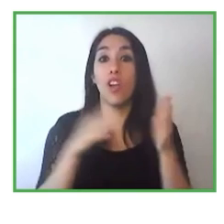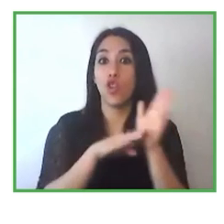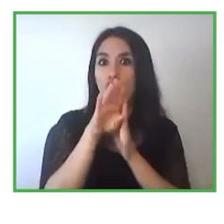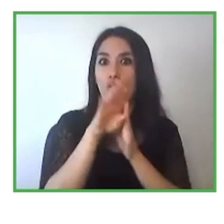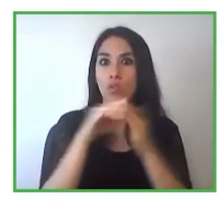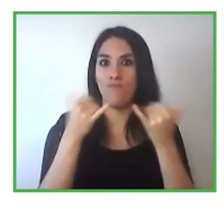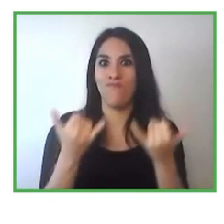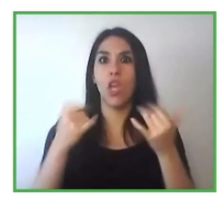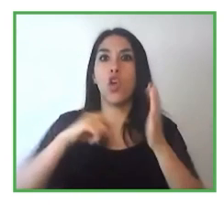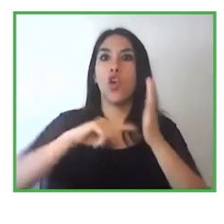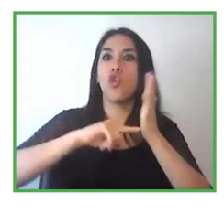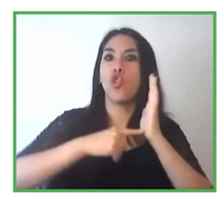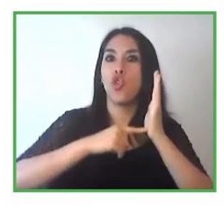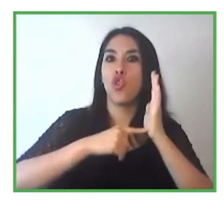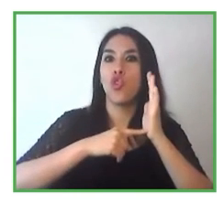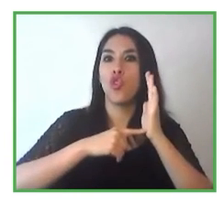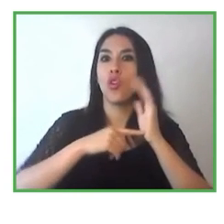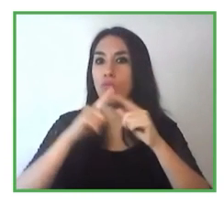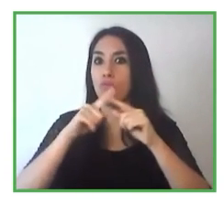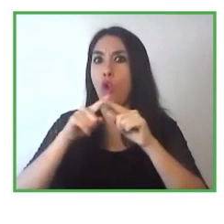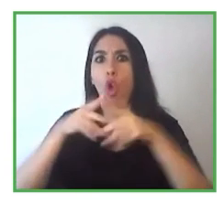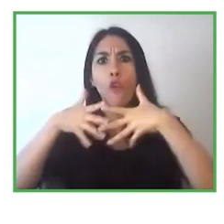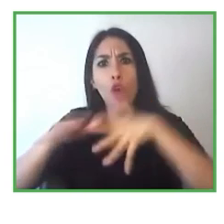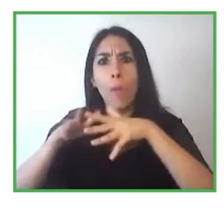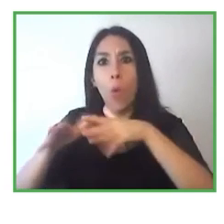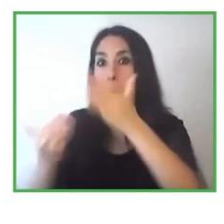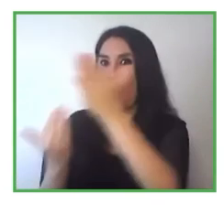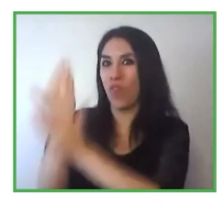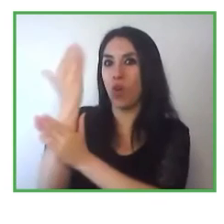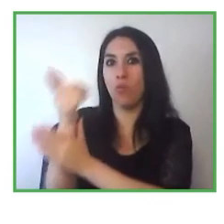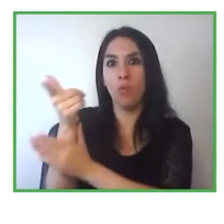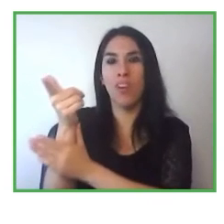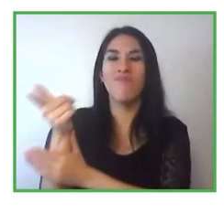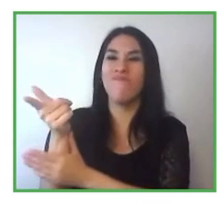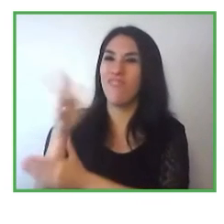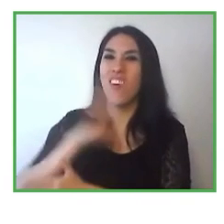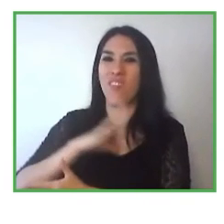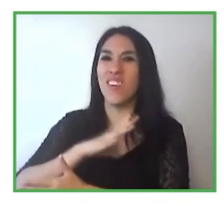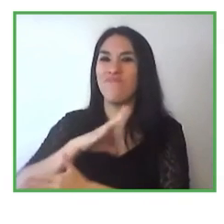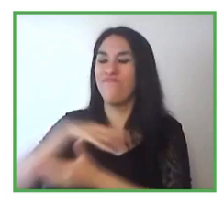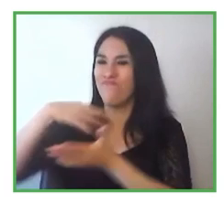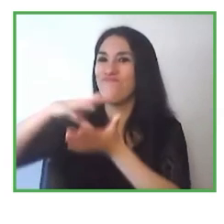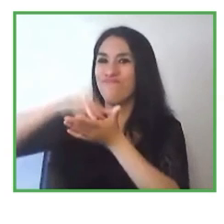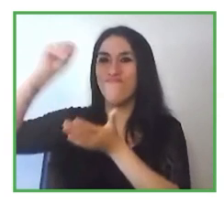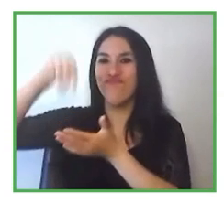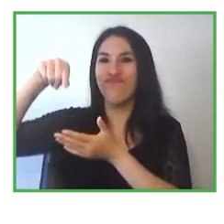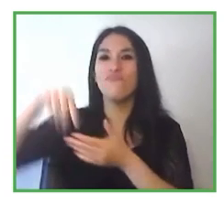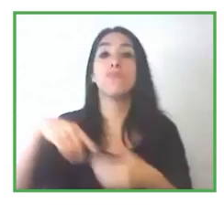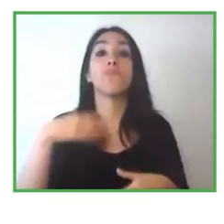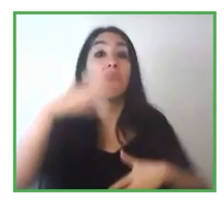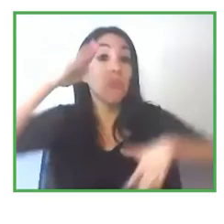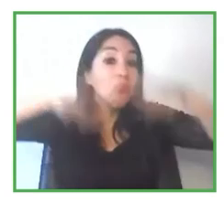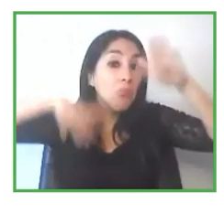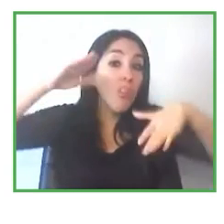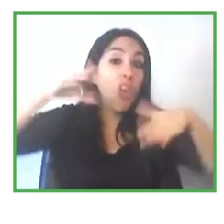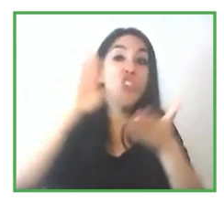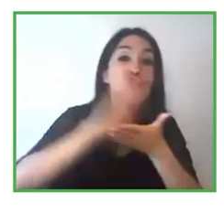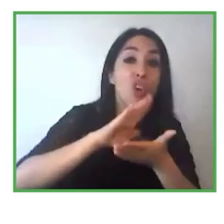de la información en la comunicación terminar su educación secundaria por ejemplo